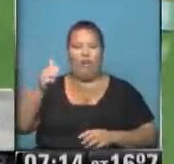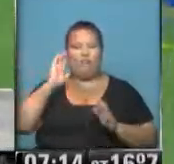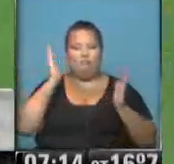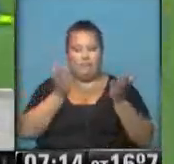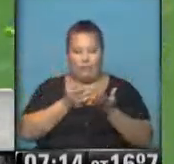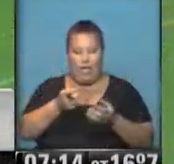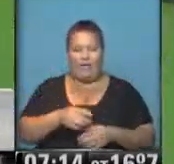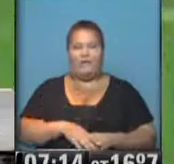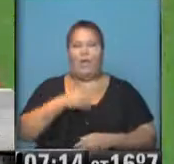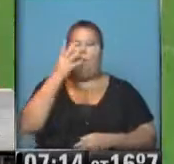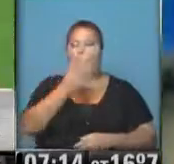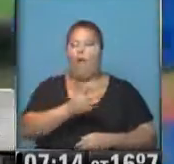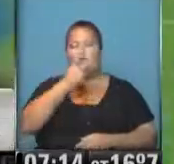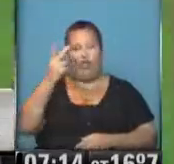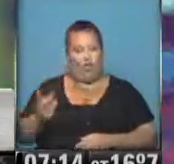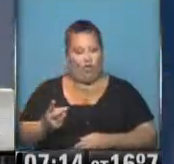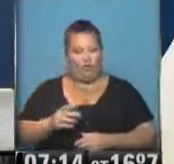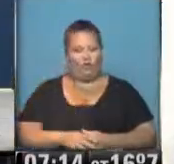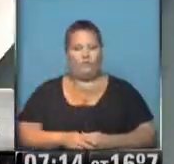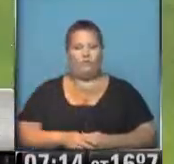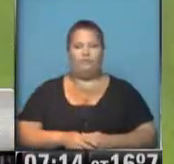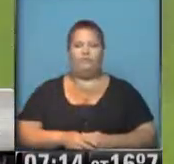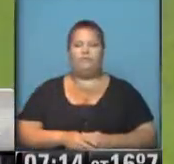4-2 sobre Tigre.